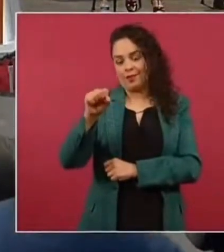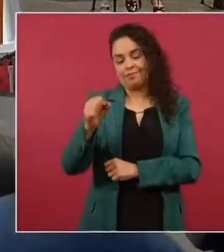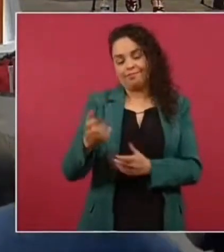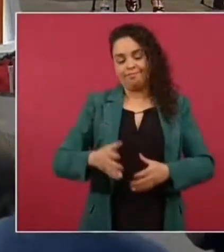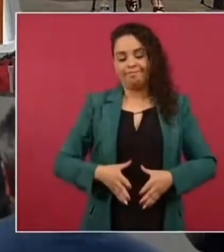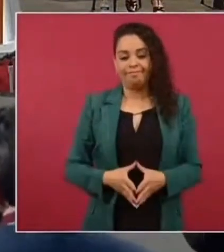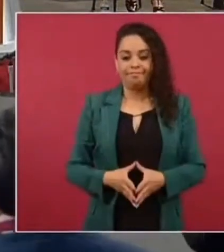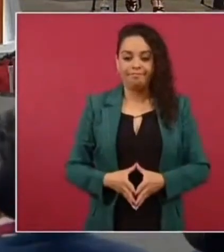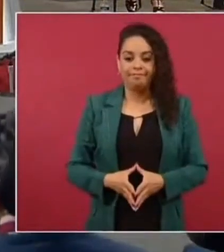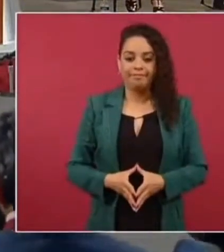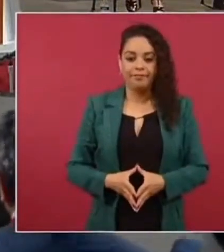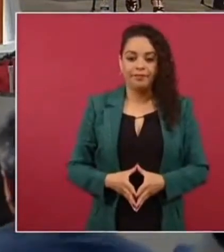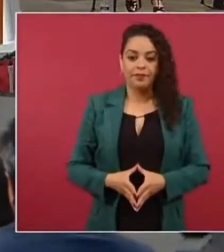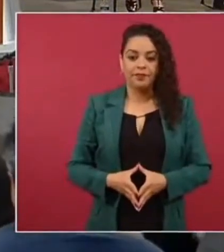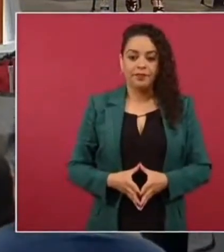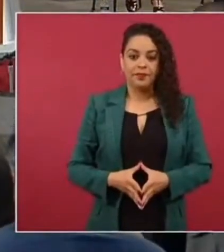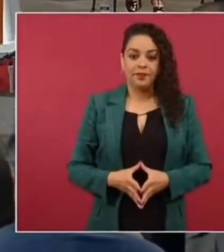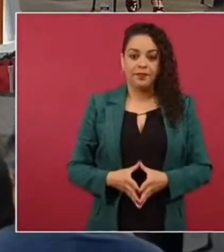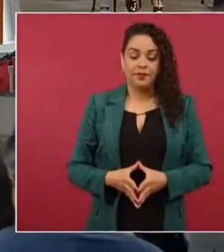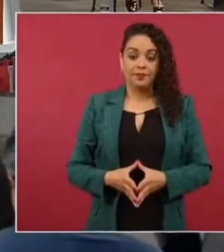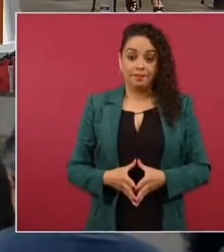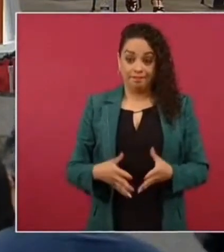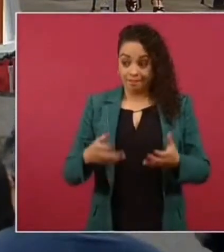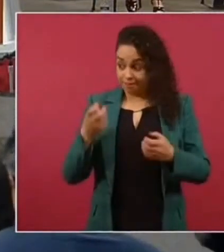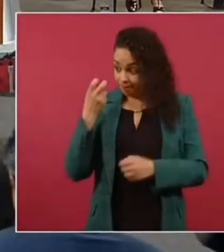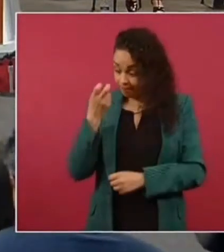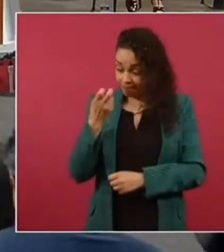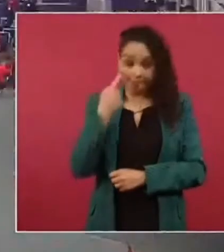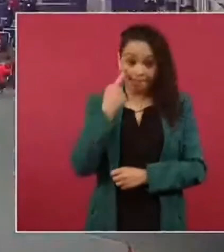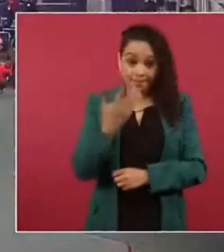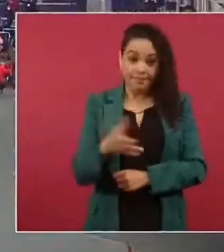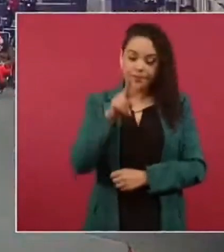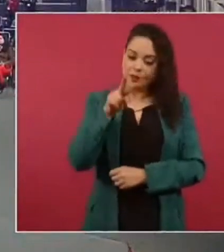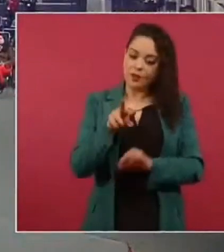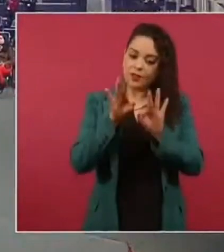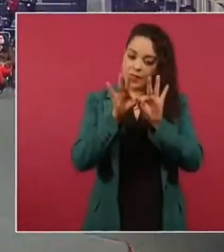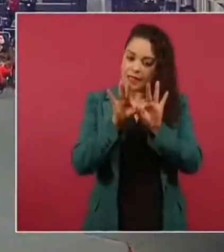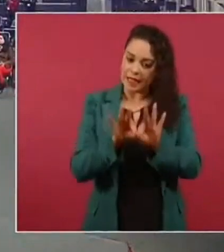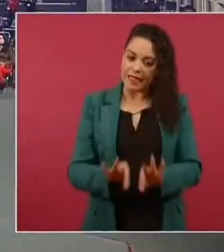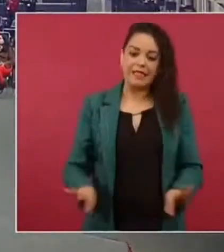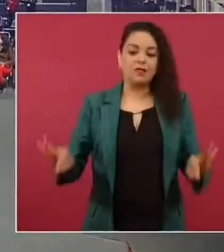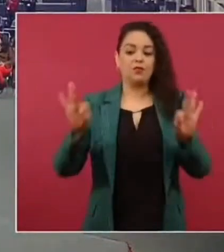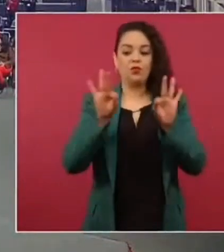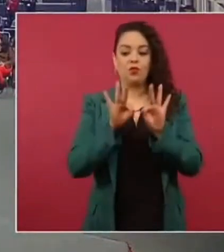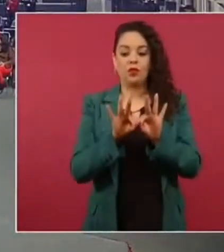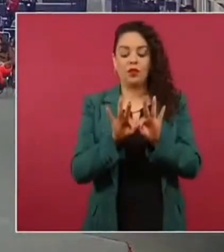es muy importante y agreguen